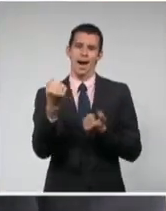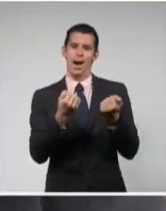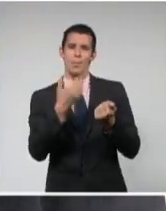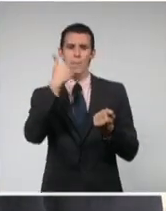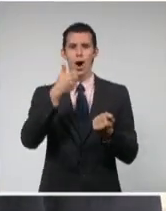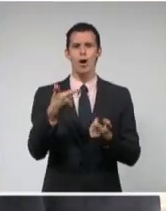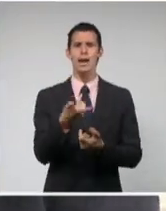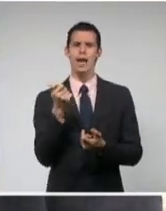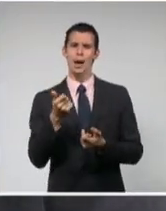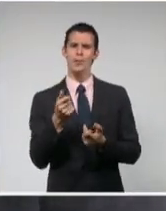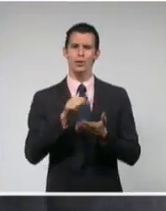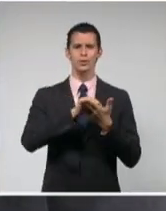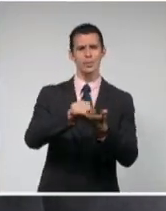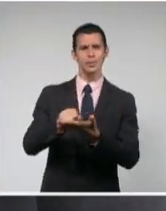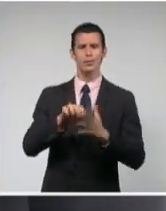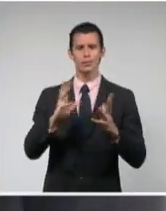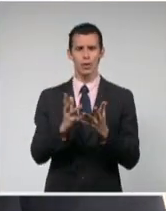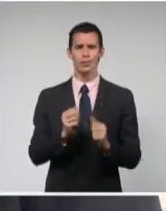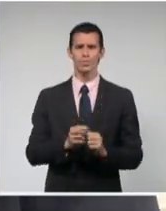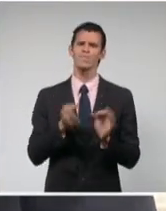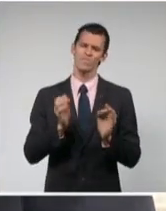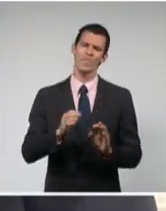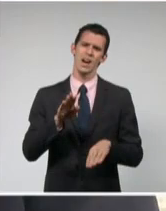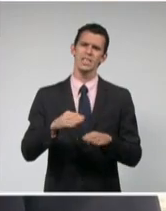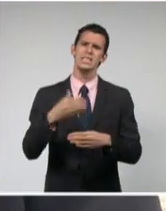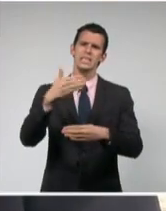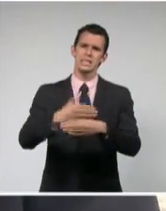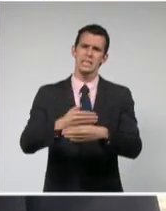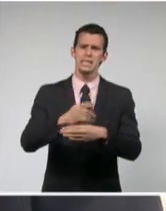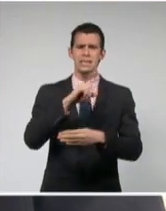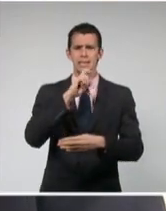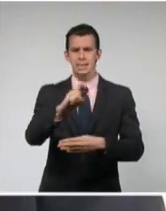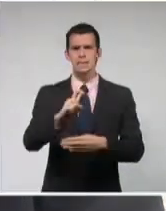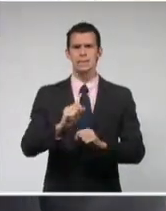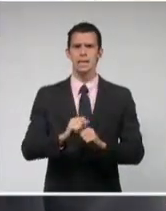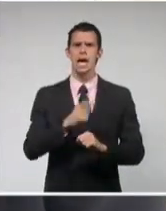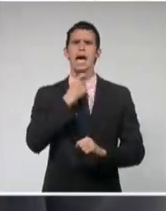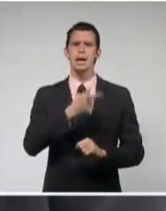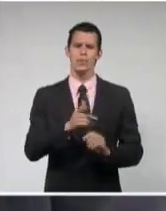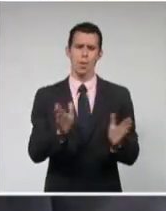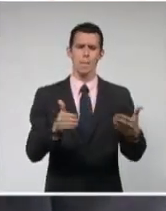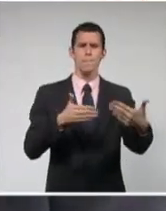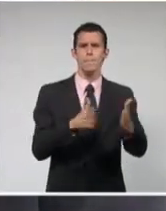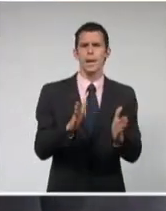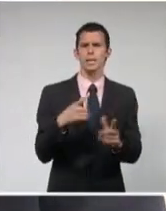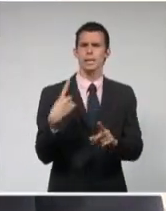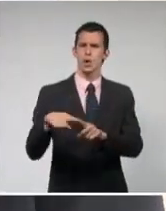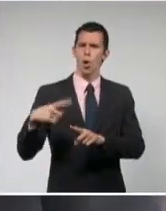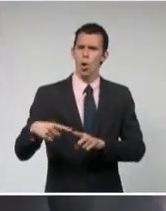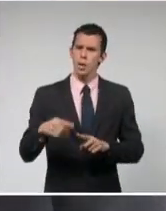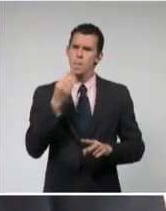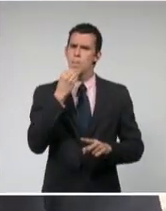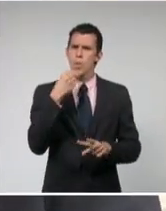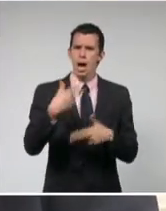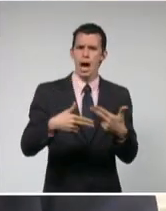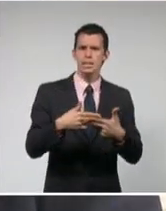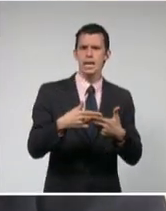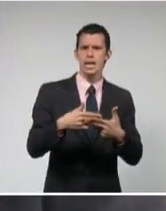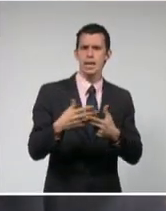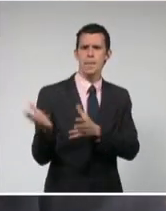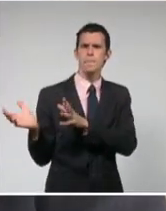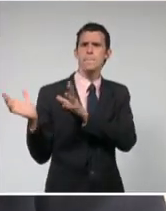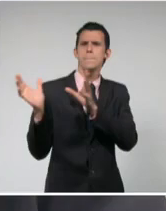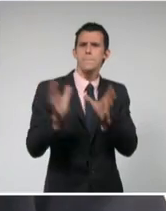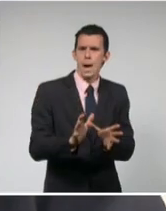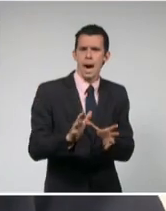impone el propio recrudecimiento del bloqueo, así como el servicio de paquetería currín, es decir, el servicio de la paquetería que está